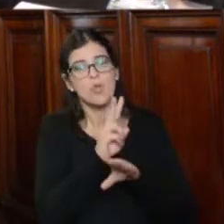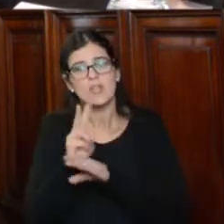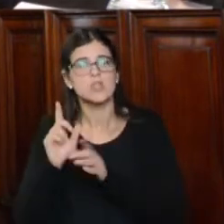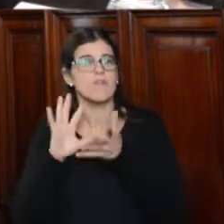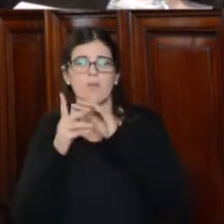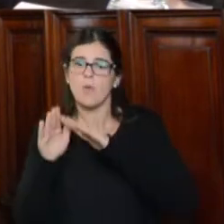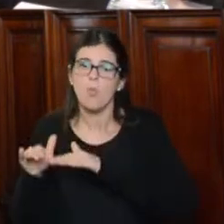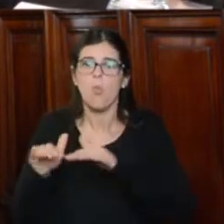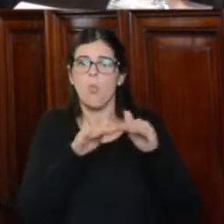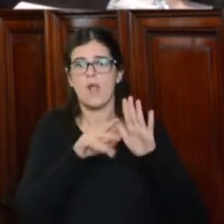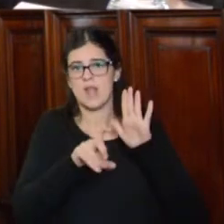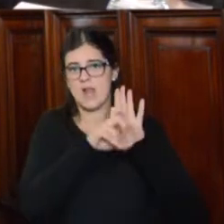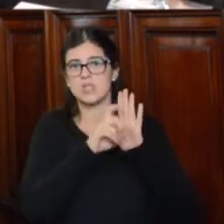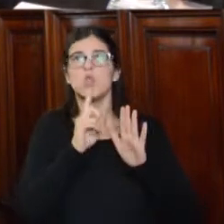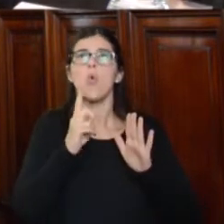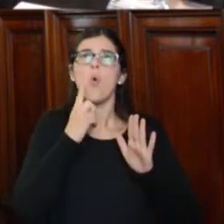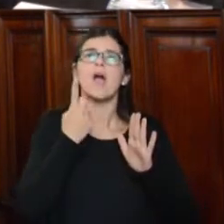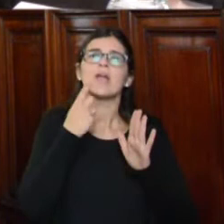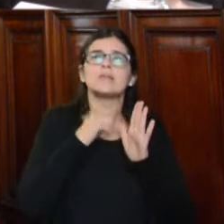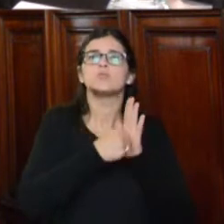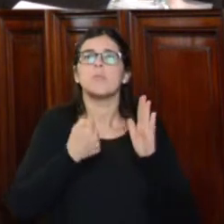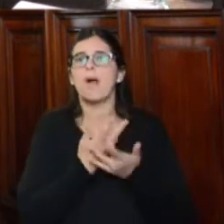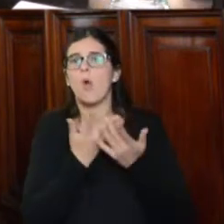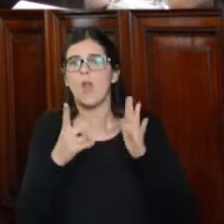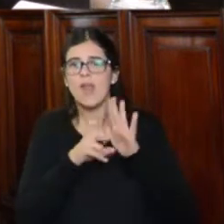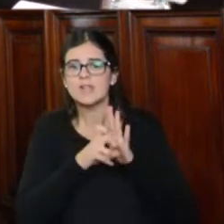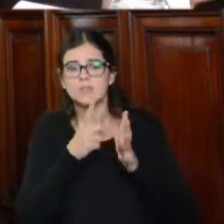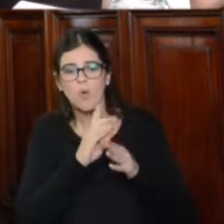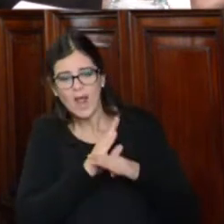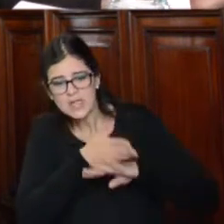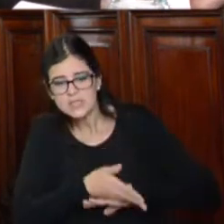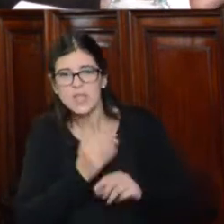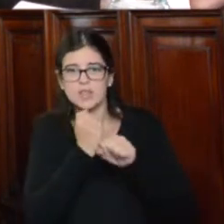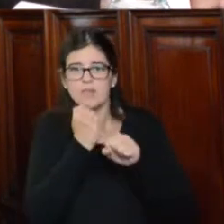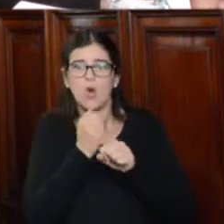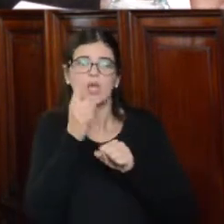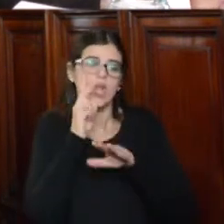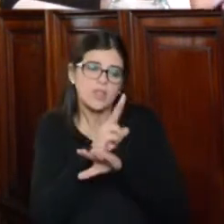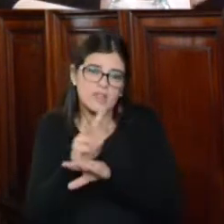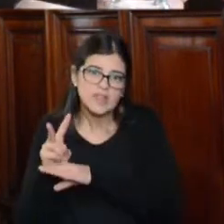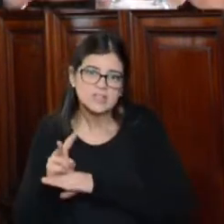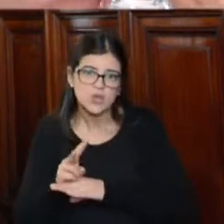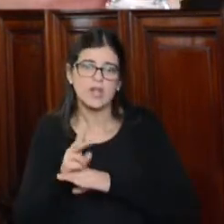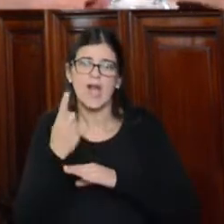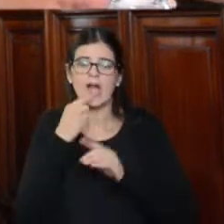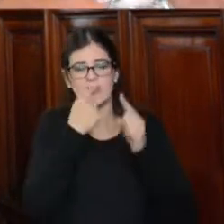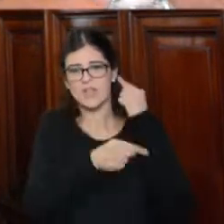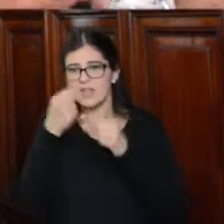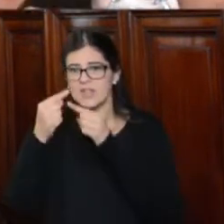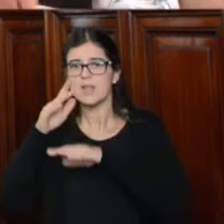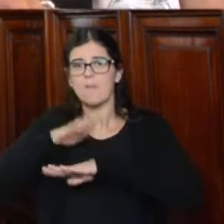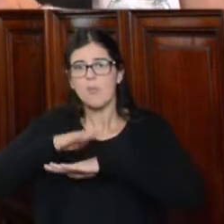leyes. No existe restricción alguna para el pleno acceso de los trabajadores y de sus defensores a las distintas